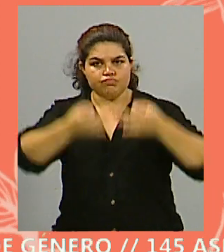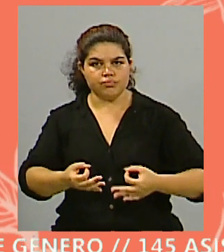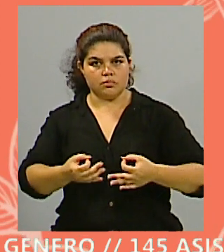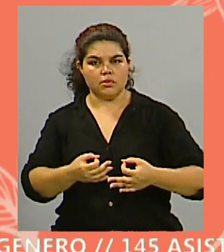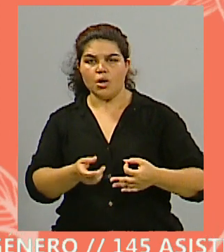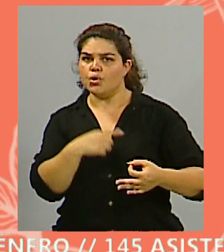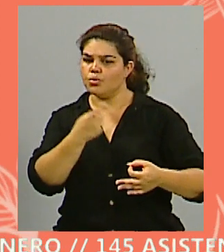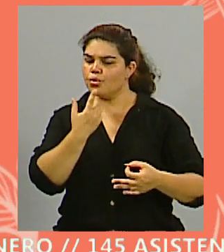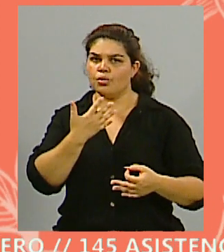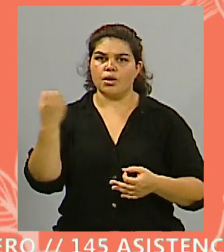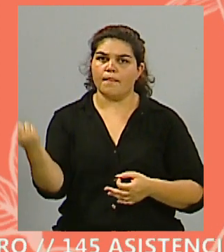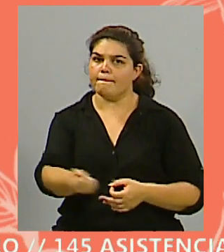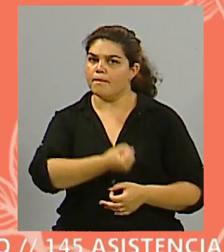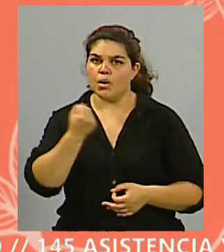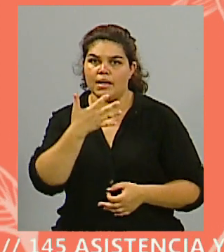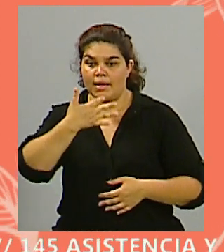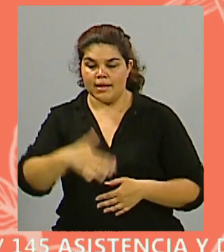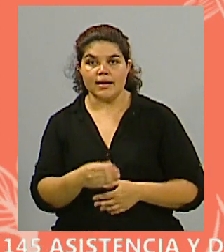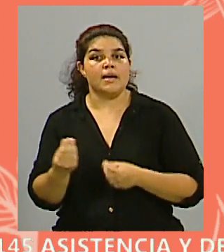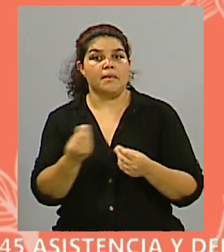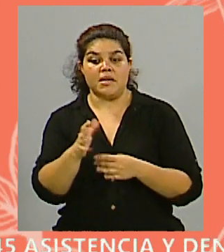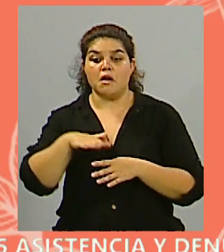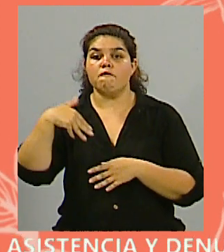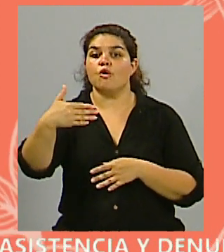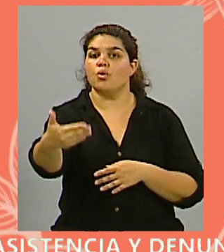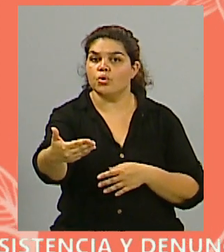que en la Argentina que se viene,